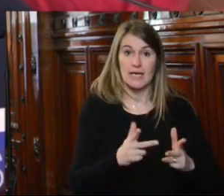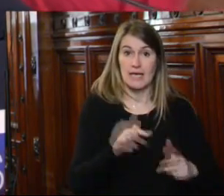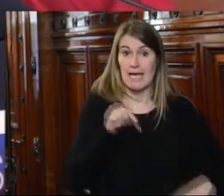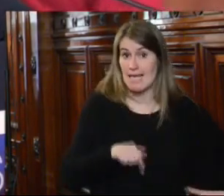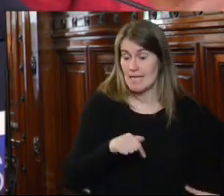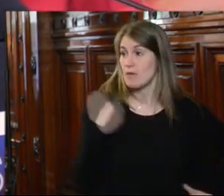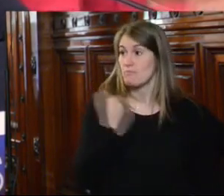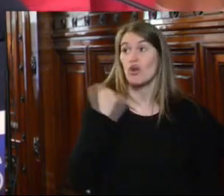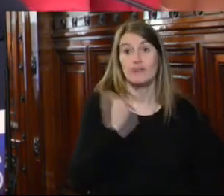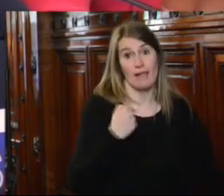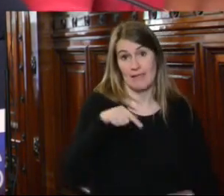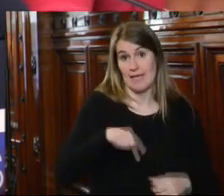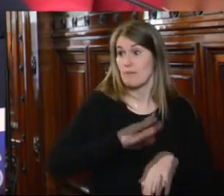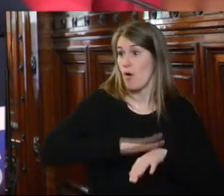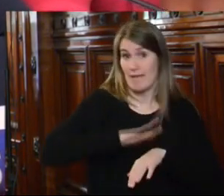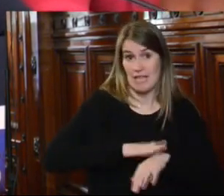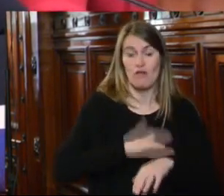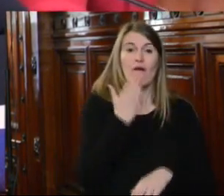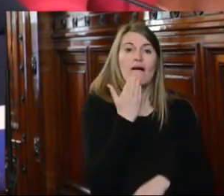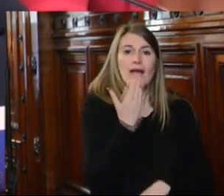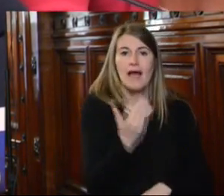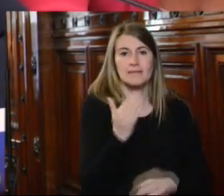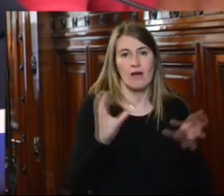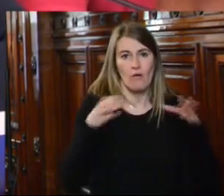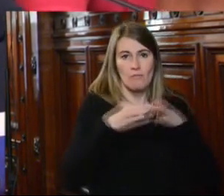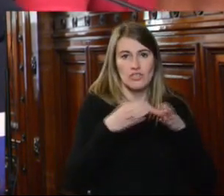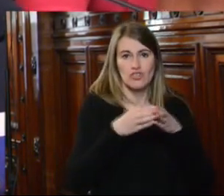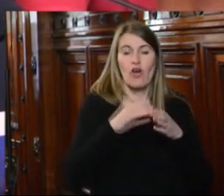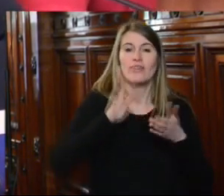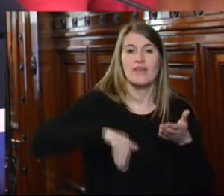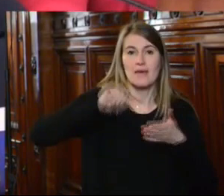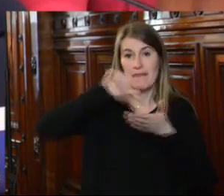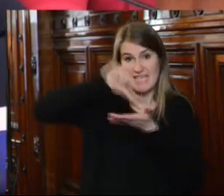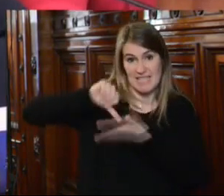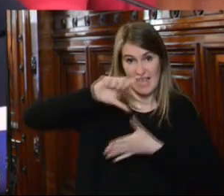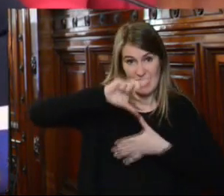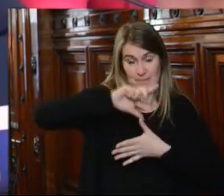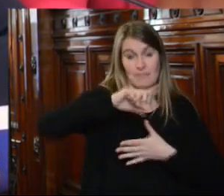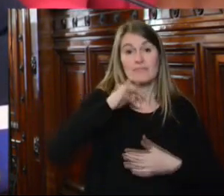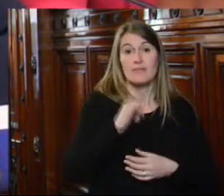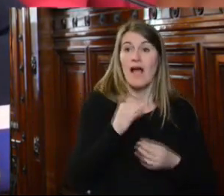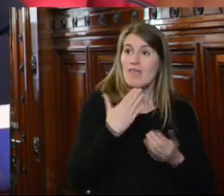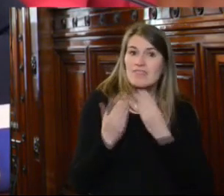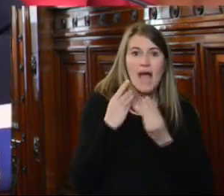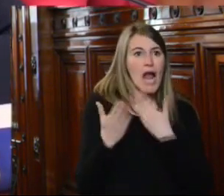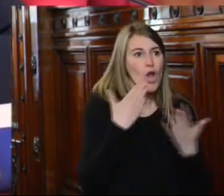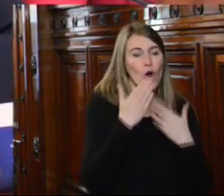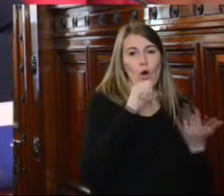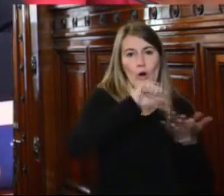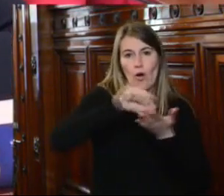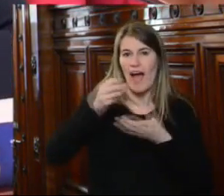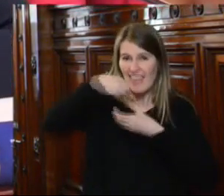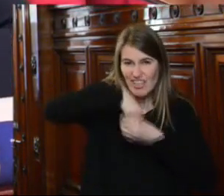instancia para agradecer a la Comisión Interamericana por haber reservado este espacio de diálogo entre instituciones y poderes del Estado